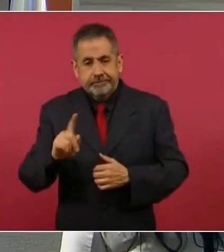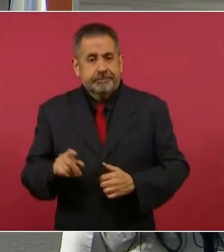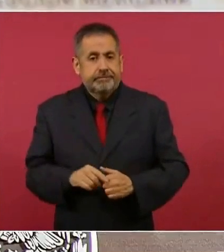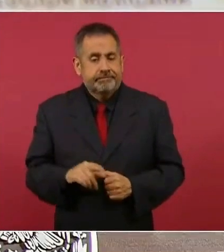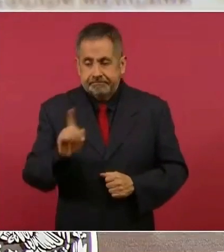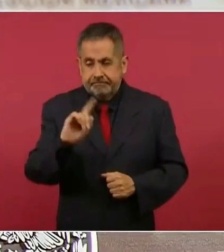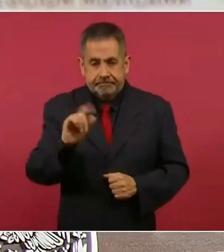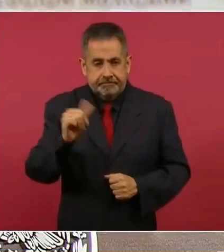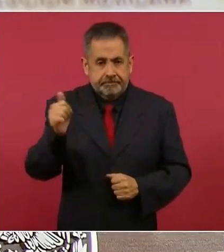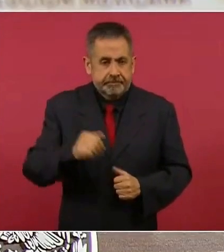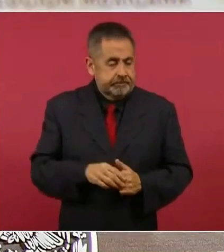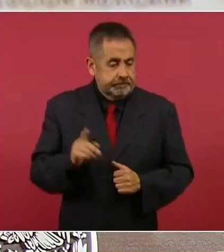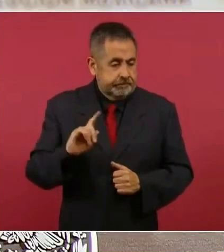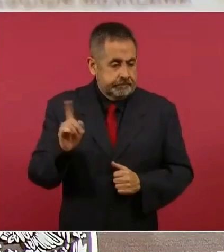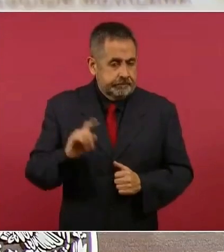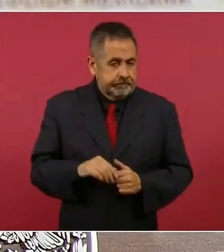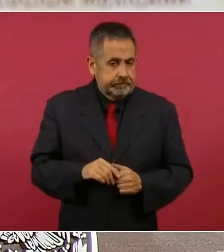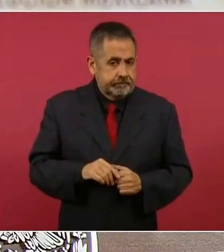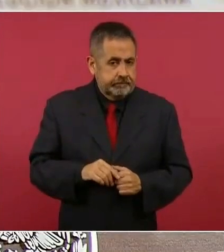no, no,